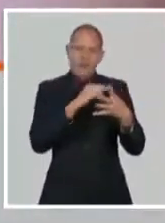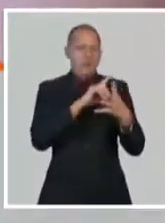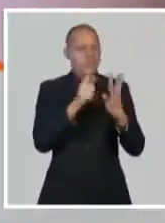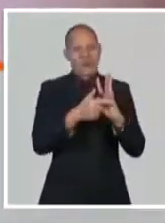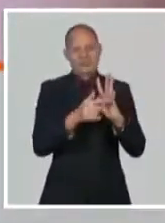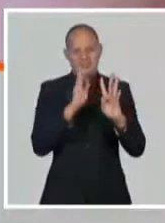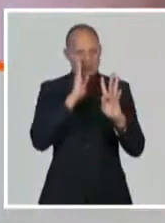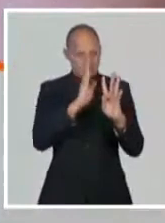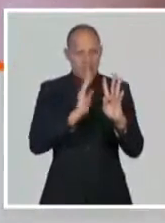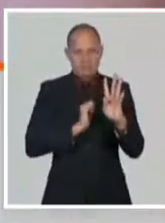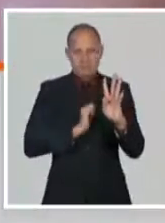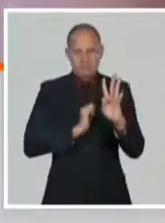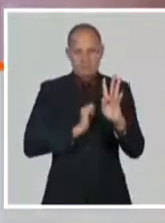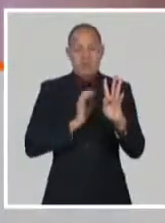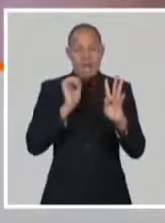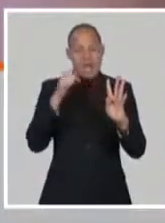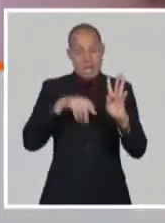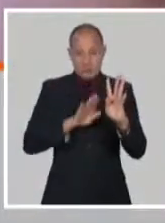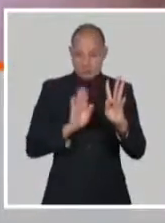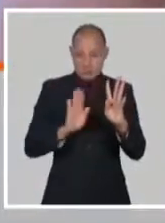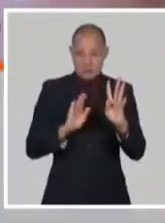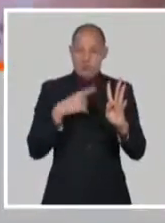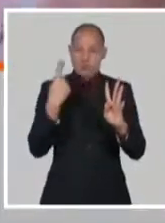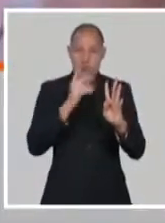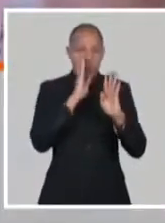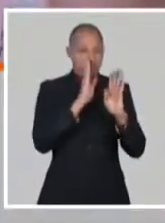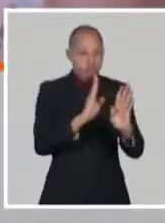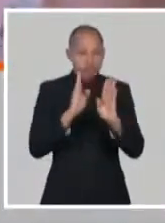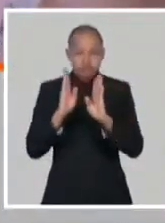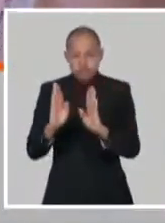se encuentran en estudios clínicos ya en humanos.